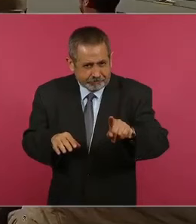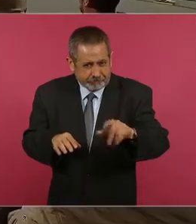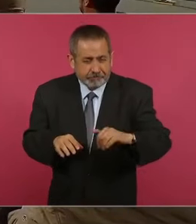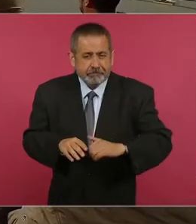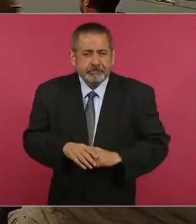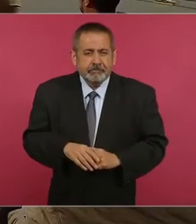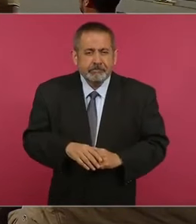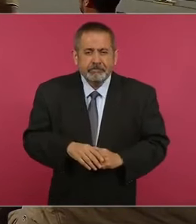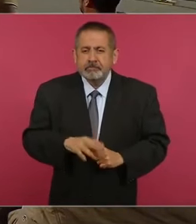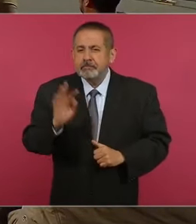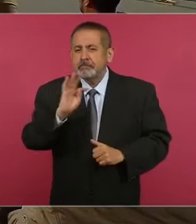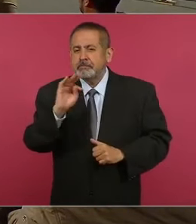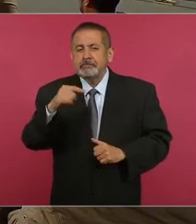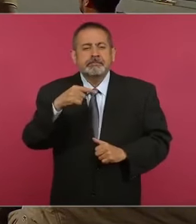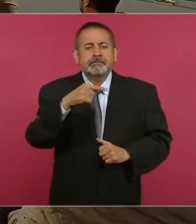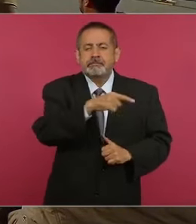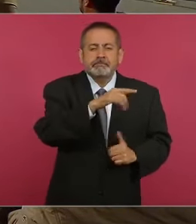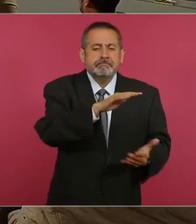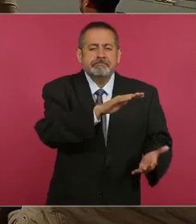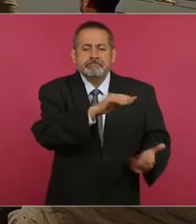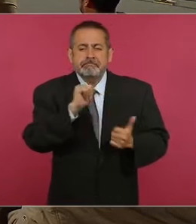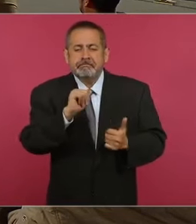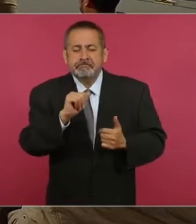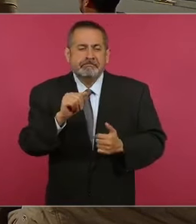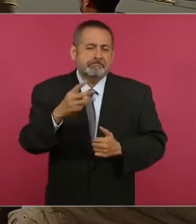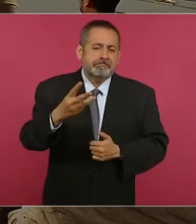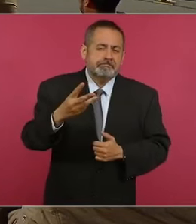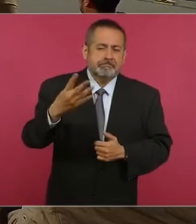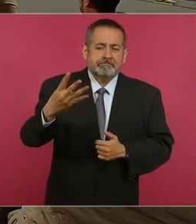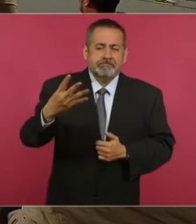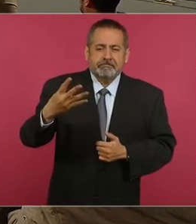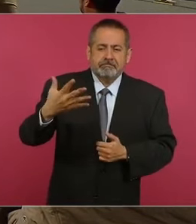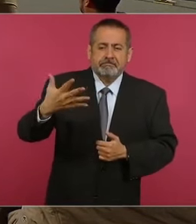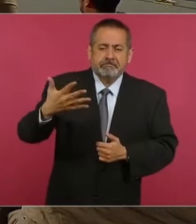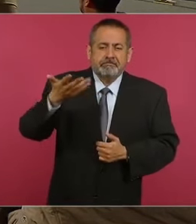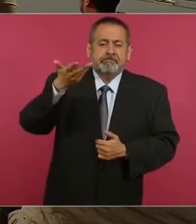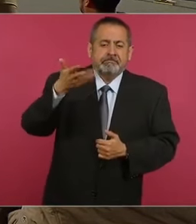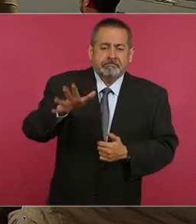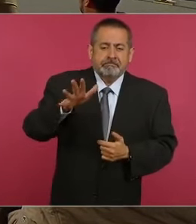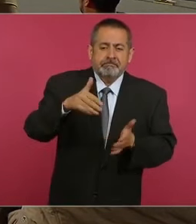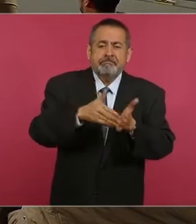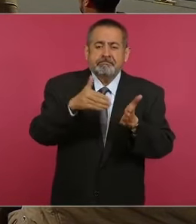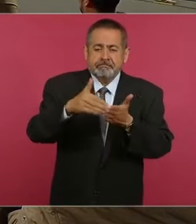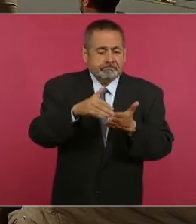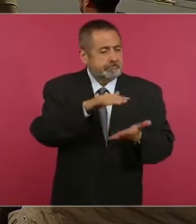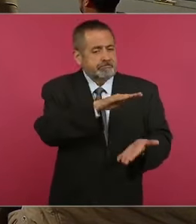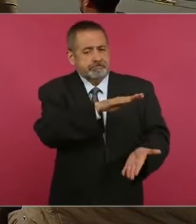Se pueden llevar tres, cuatro, cinco, diez millones.